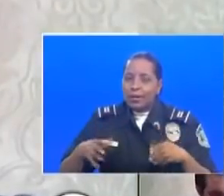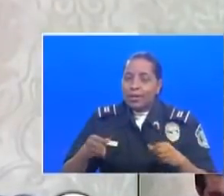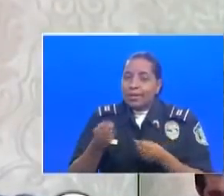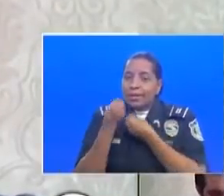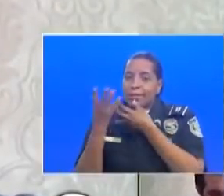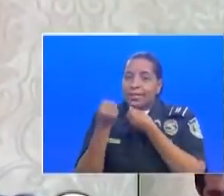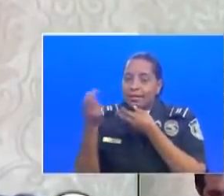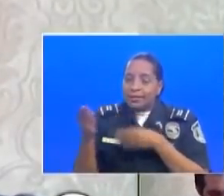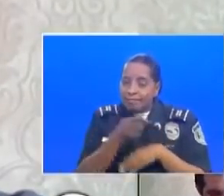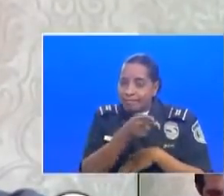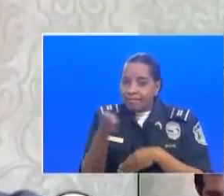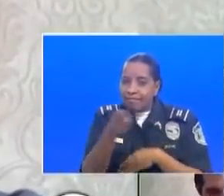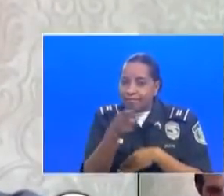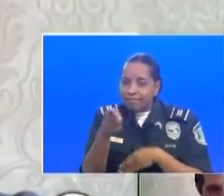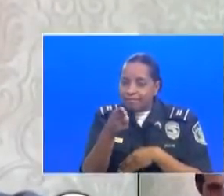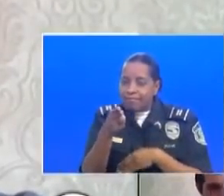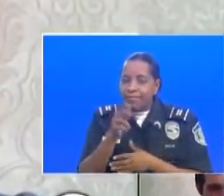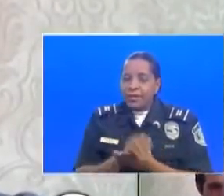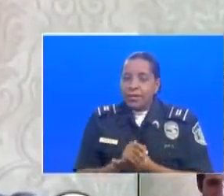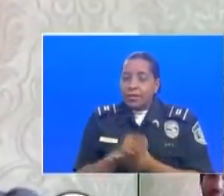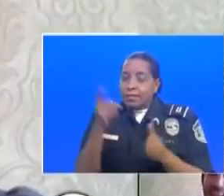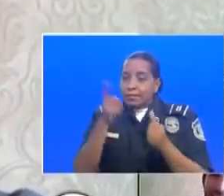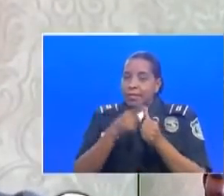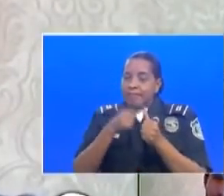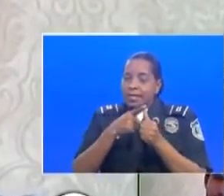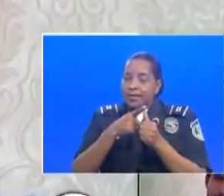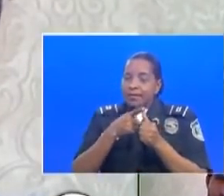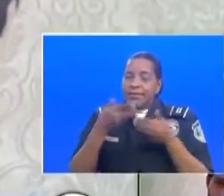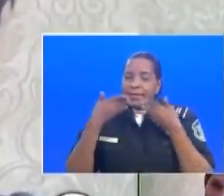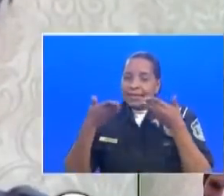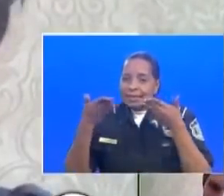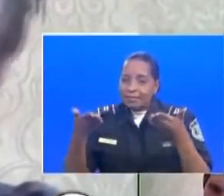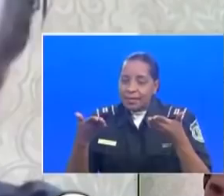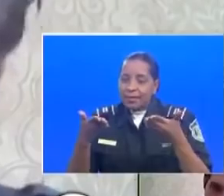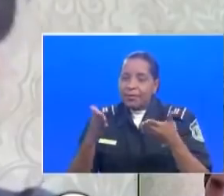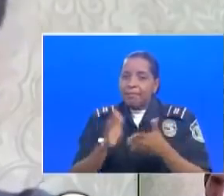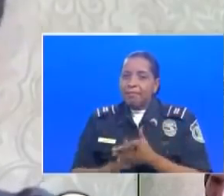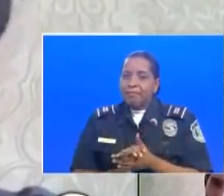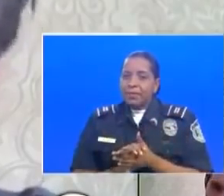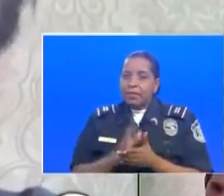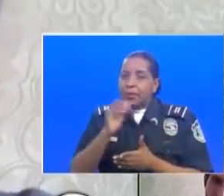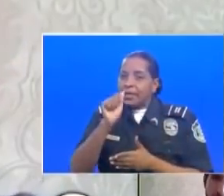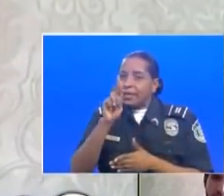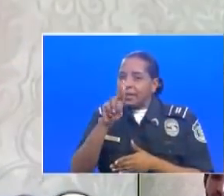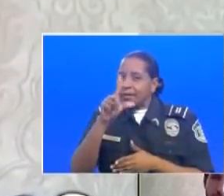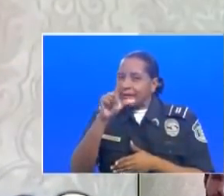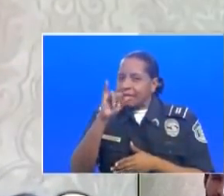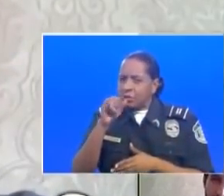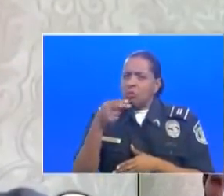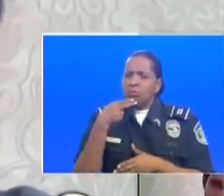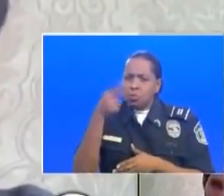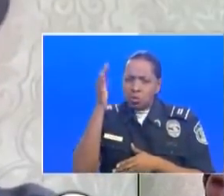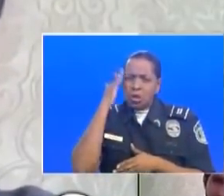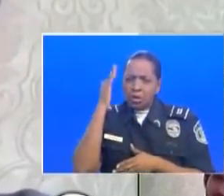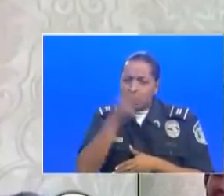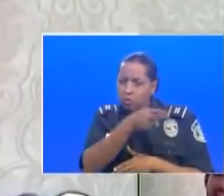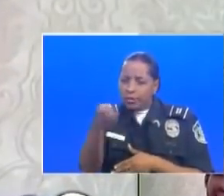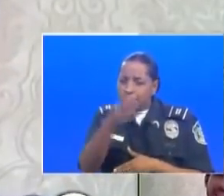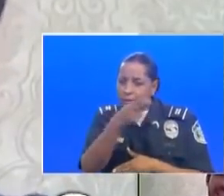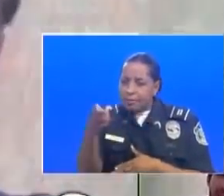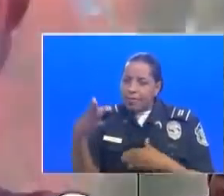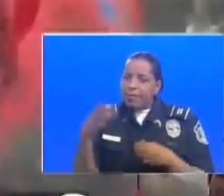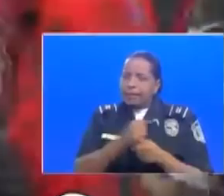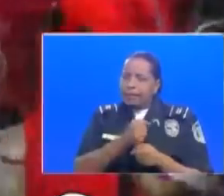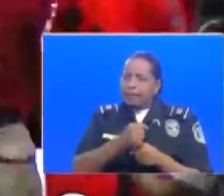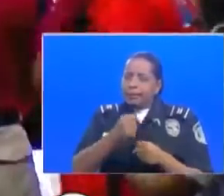mensaje que yo les doy, primero, es de agradecimiento. Porque, Carlito, y ustedes lo saben, para hacer lo que hacen